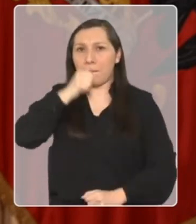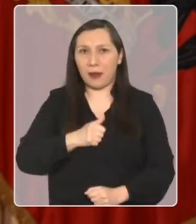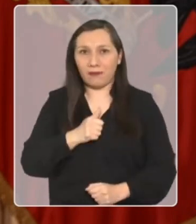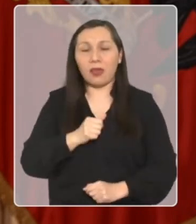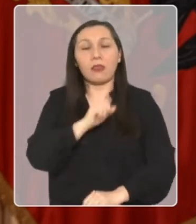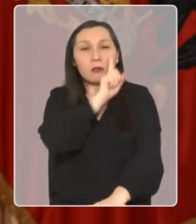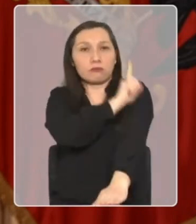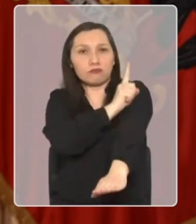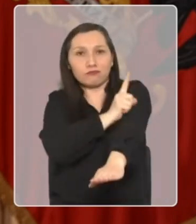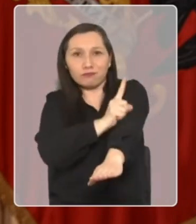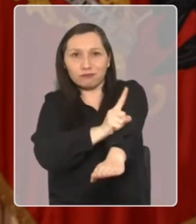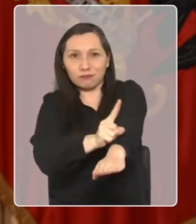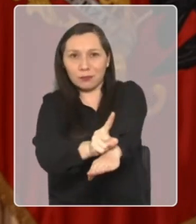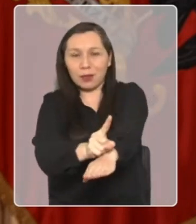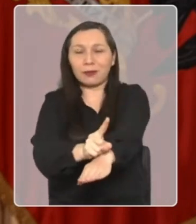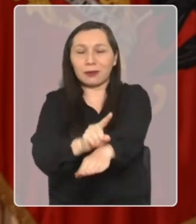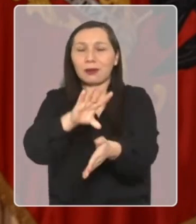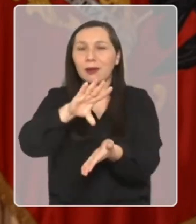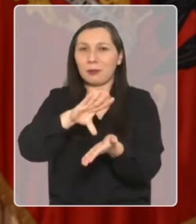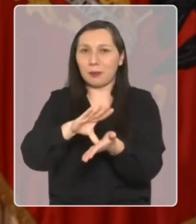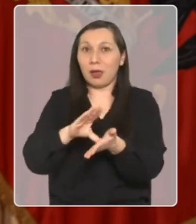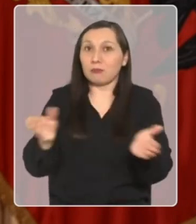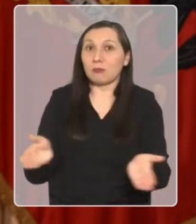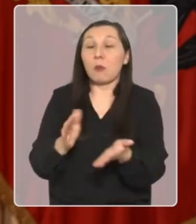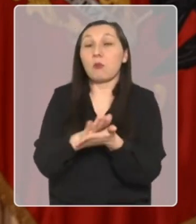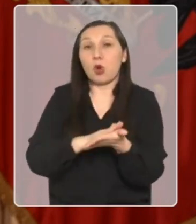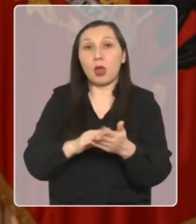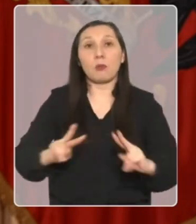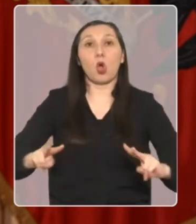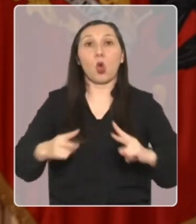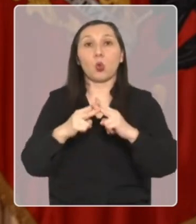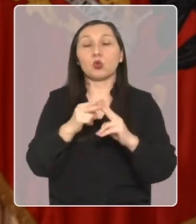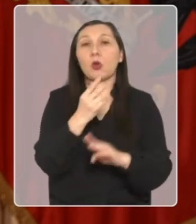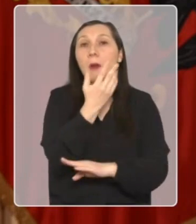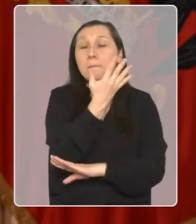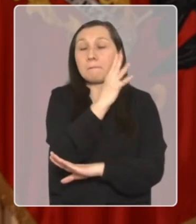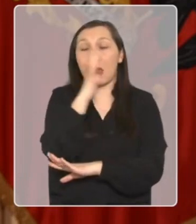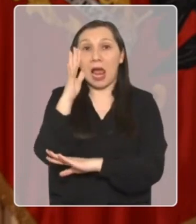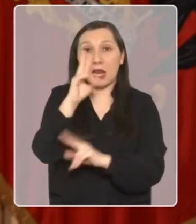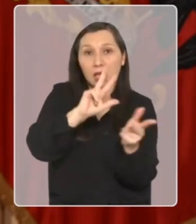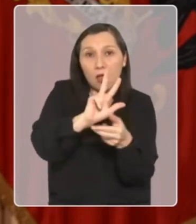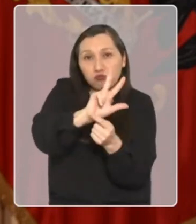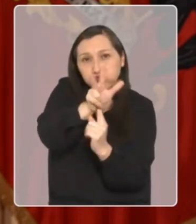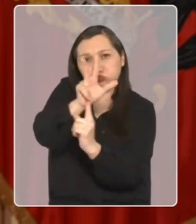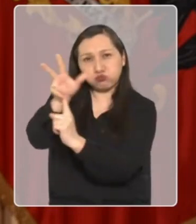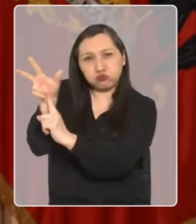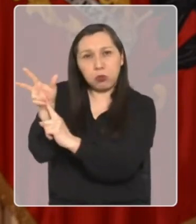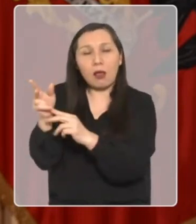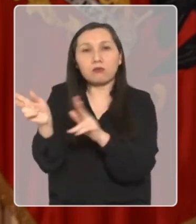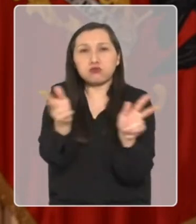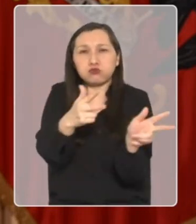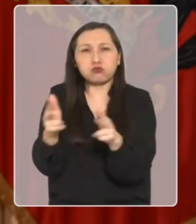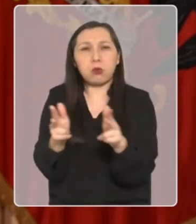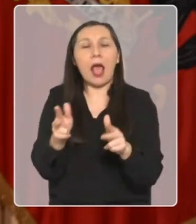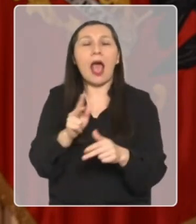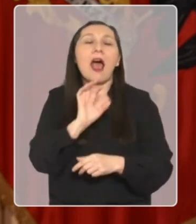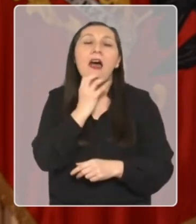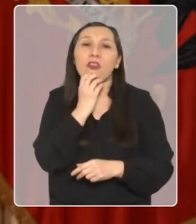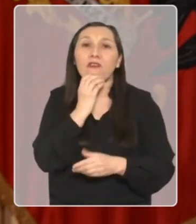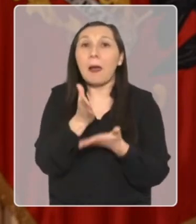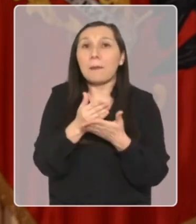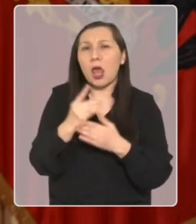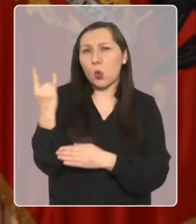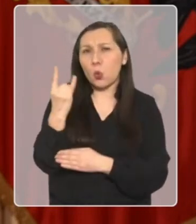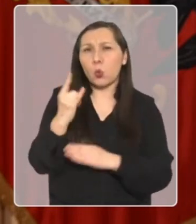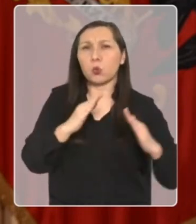en cada región del país. Impulsamos, por ejemplo, la construcción del parque eólico más grande de Chile en Antofagasta, el Plan de Emergencia